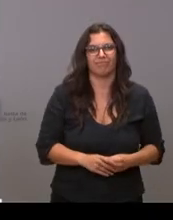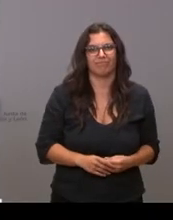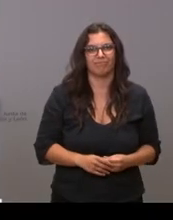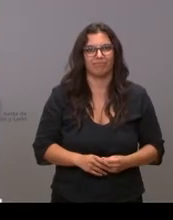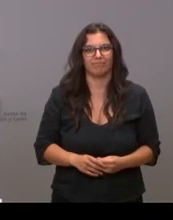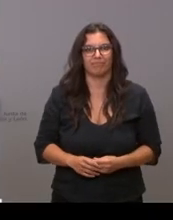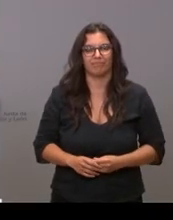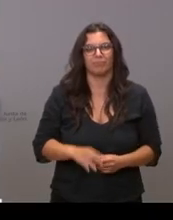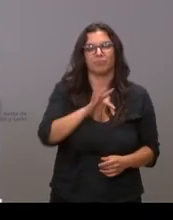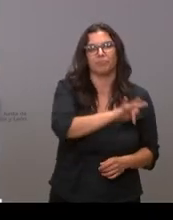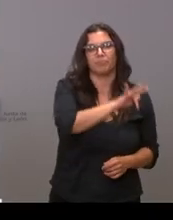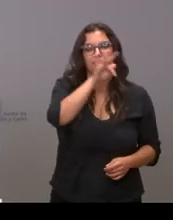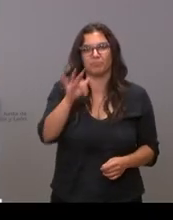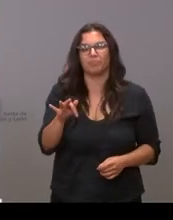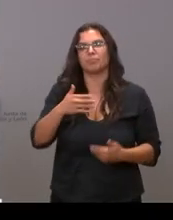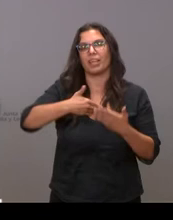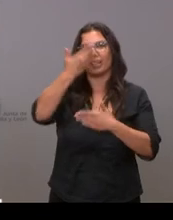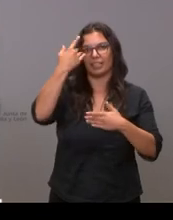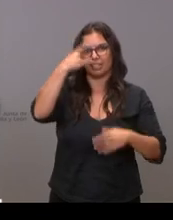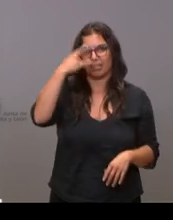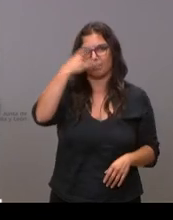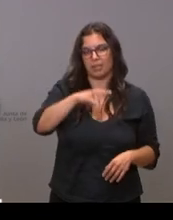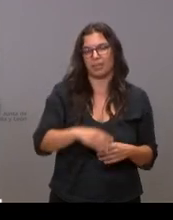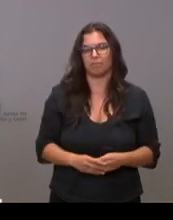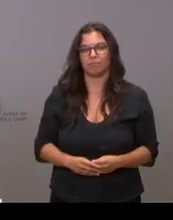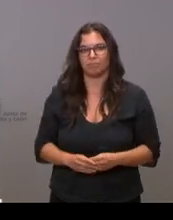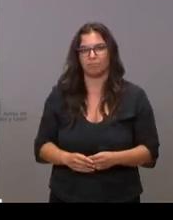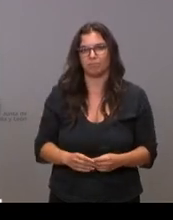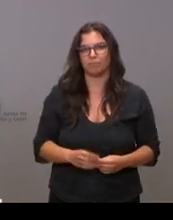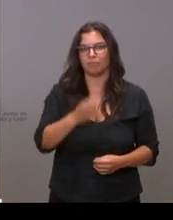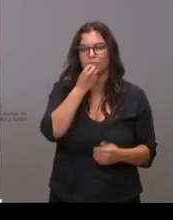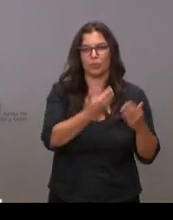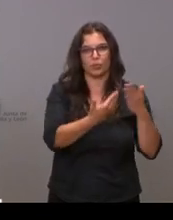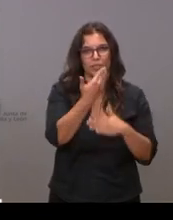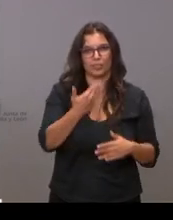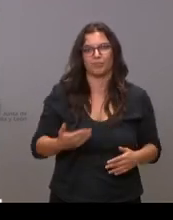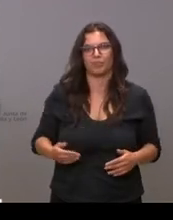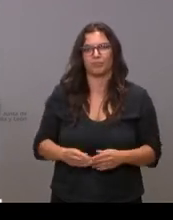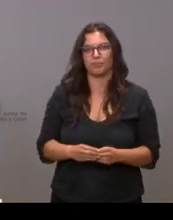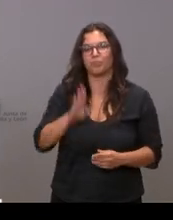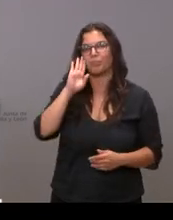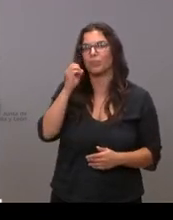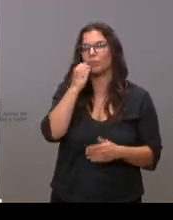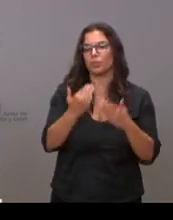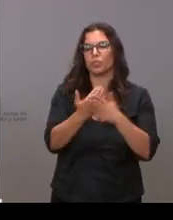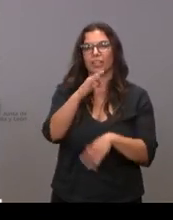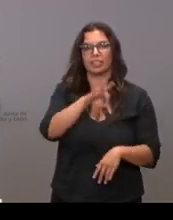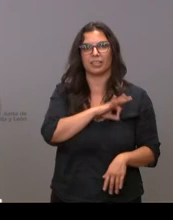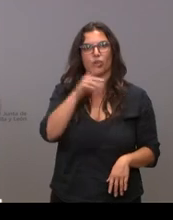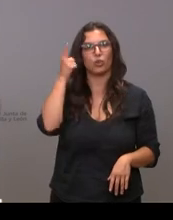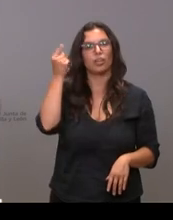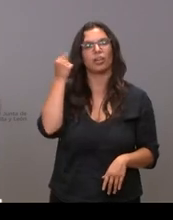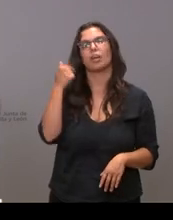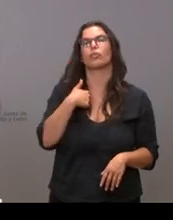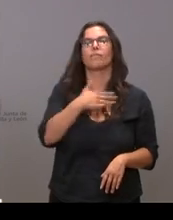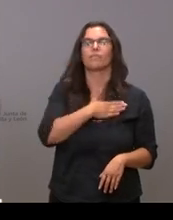tiempo ya para la gaceta de Salamanca Belén Hernández buenos días buenos días señor Igea yo